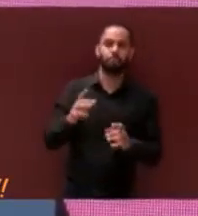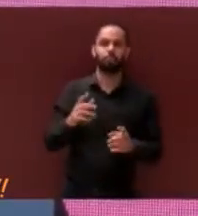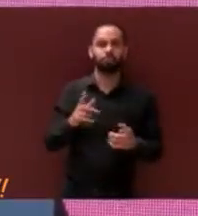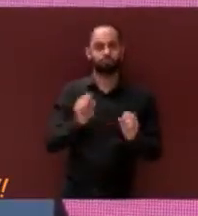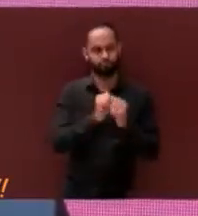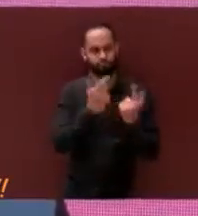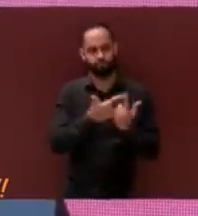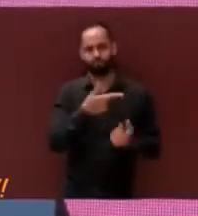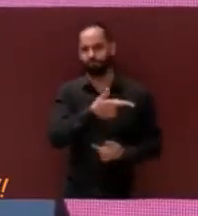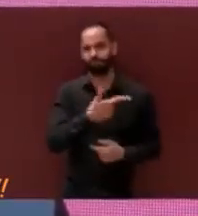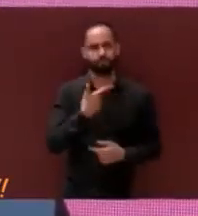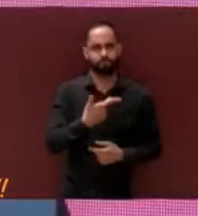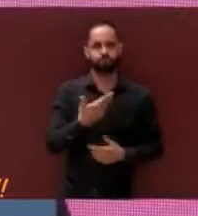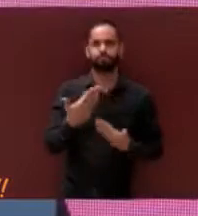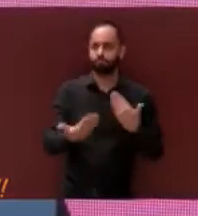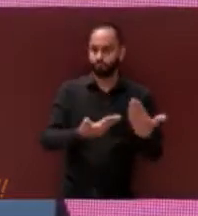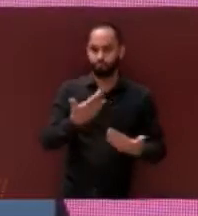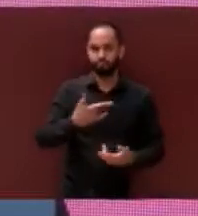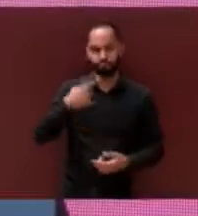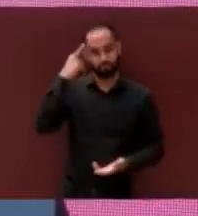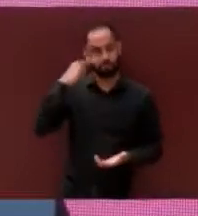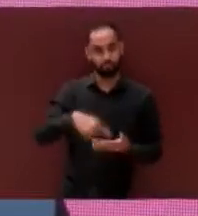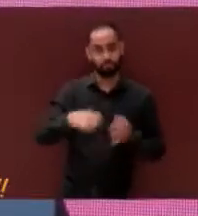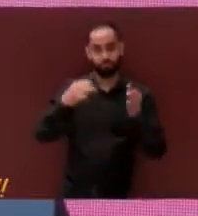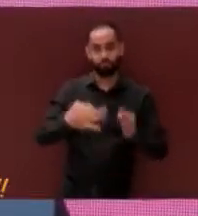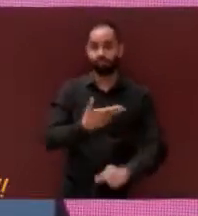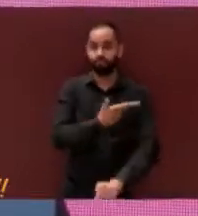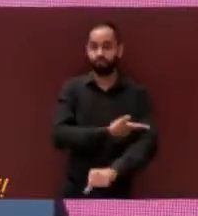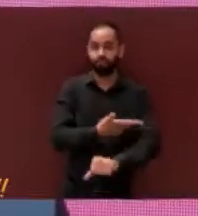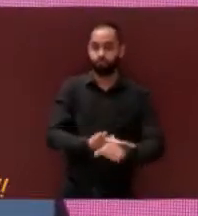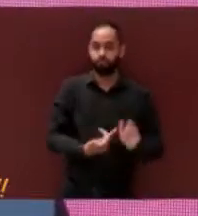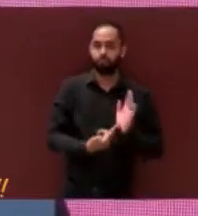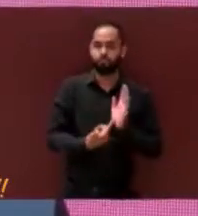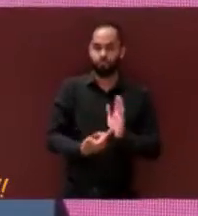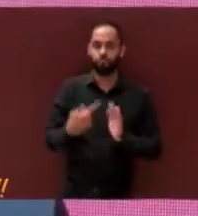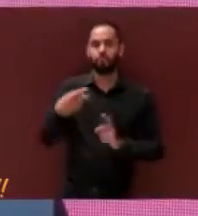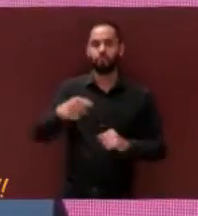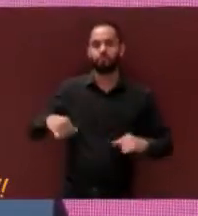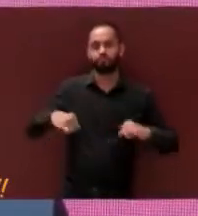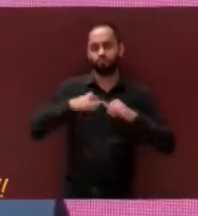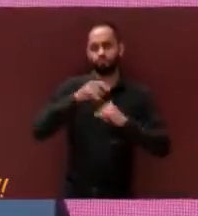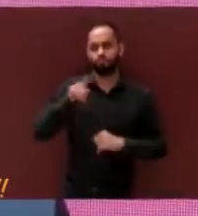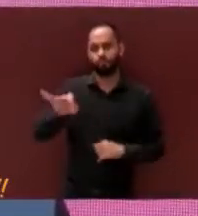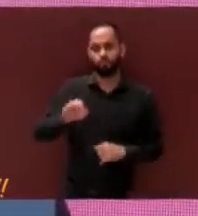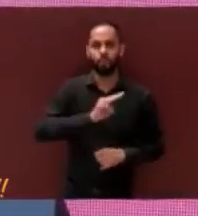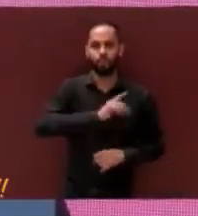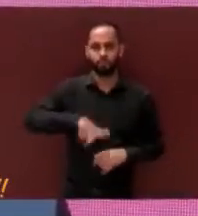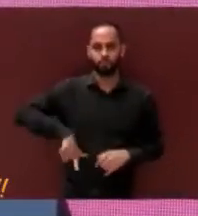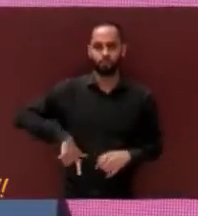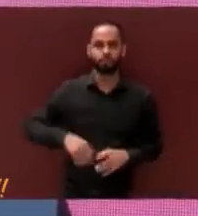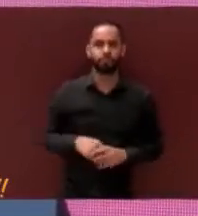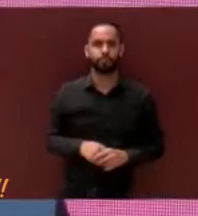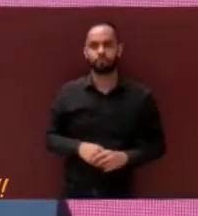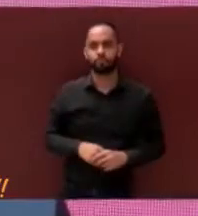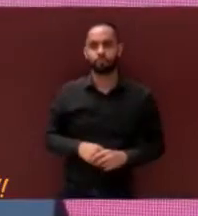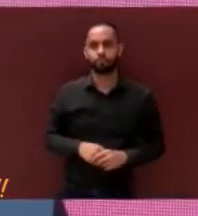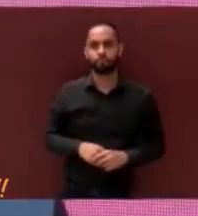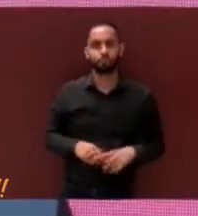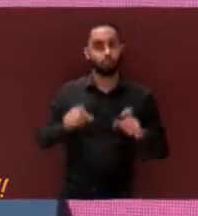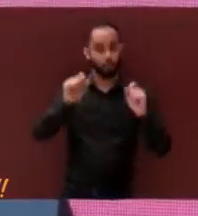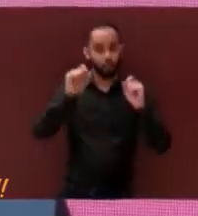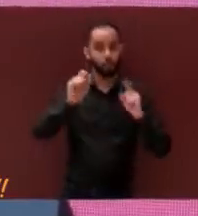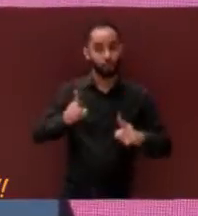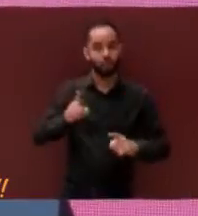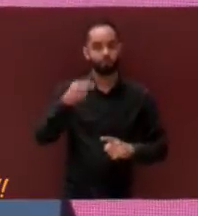y fomentar también la credibilidad en las instituciones municipales. Así como lograr la